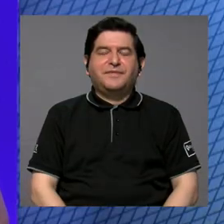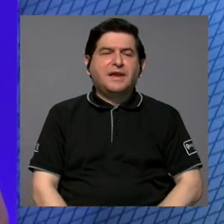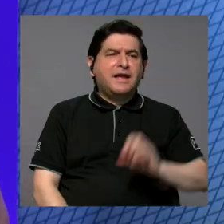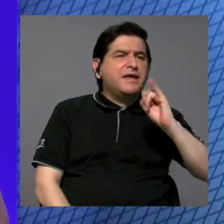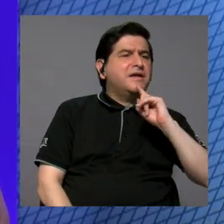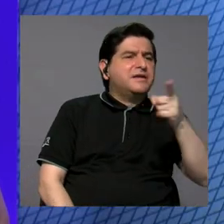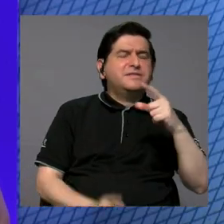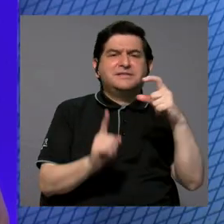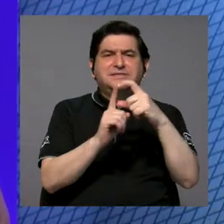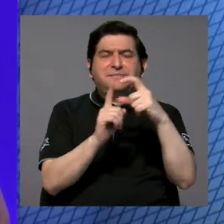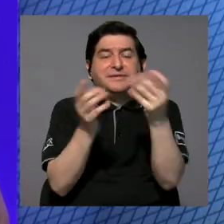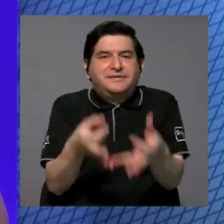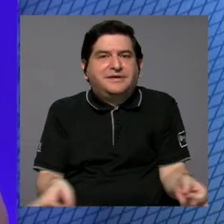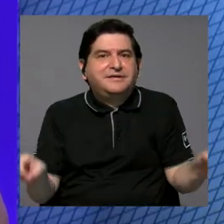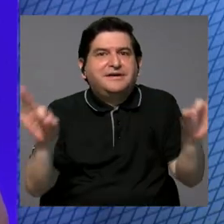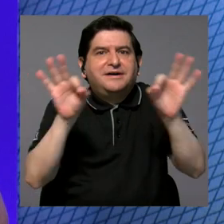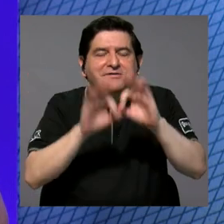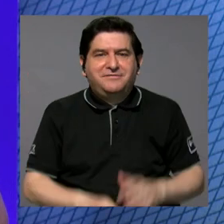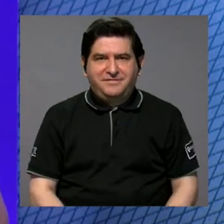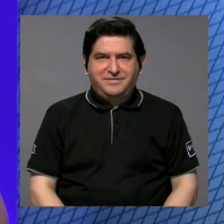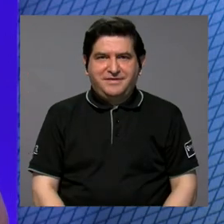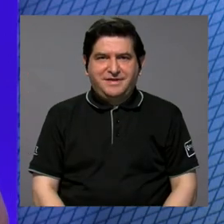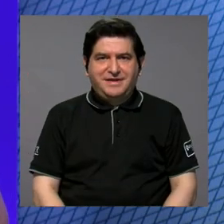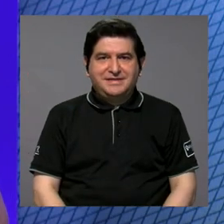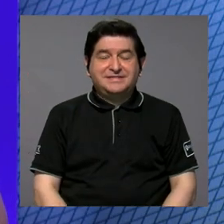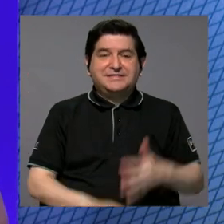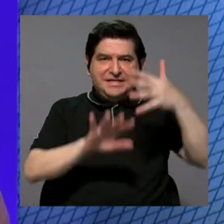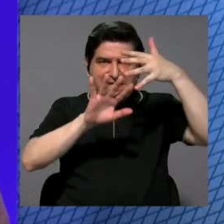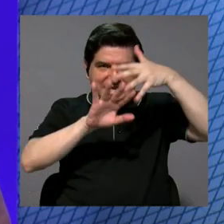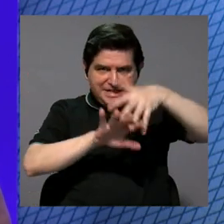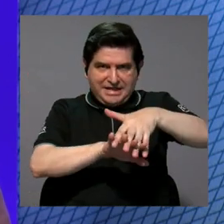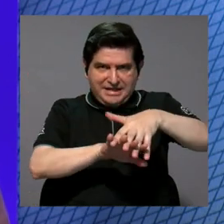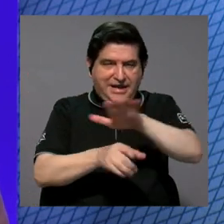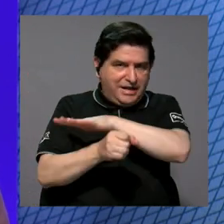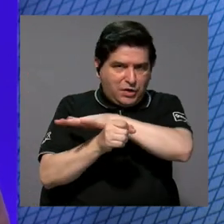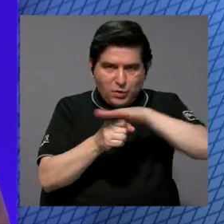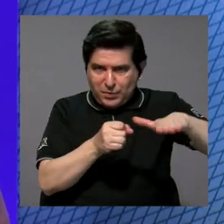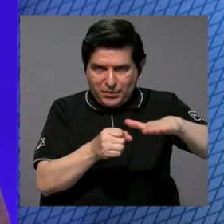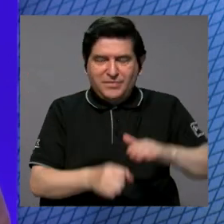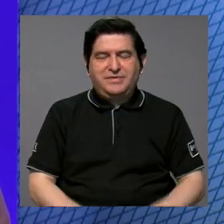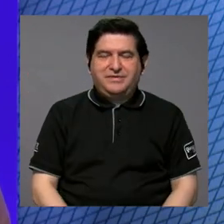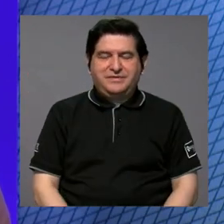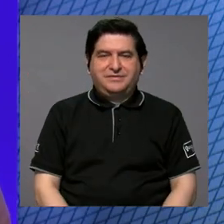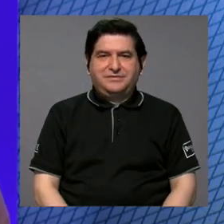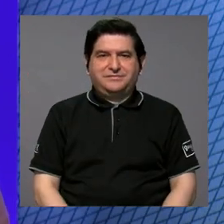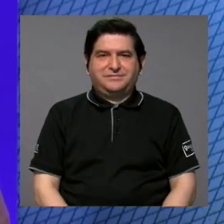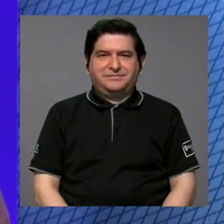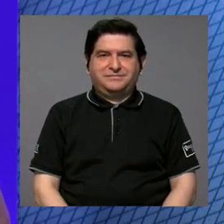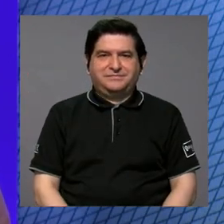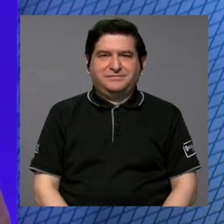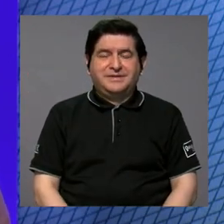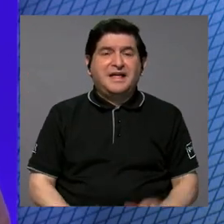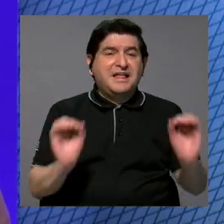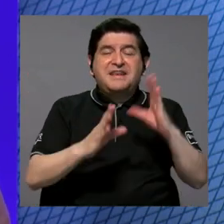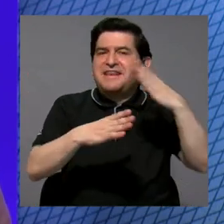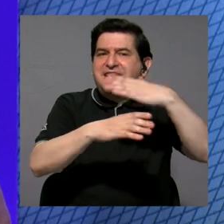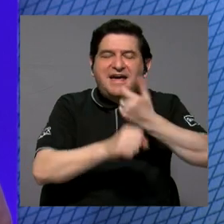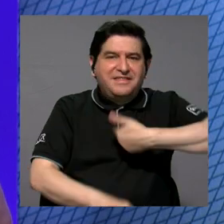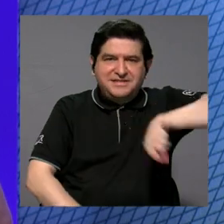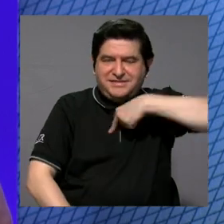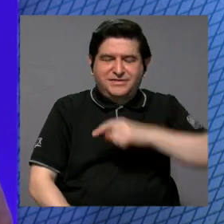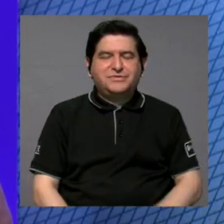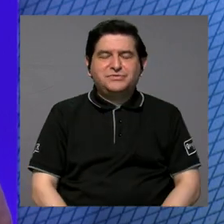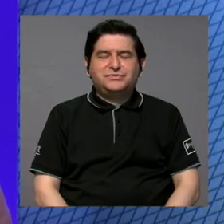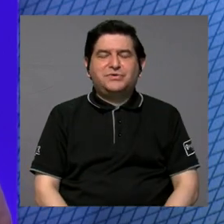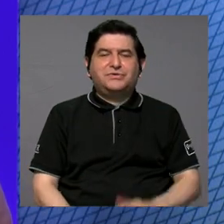menciona una palabra sumamente importante que es la parte de la integralidad, ¿verdad? Esa parte de integración. Nada logramos en el